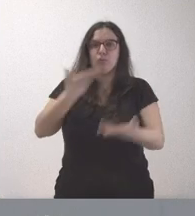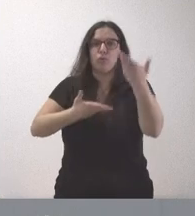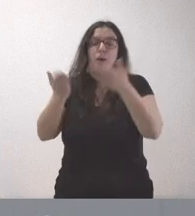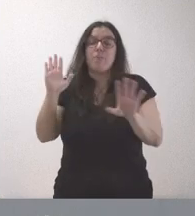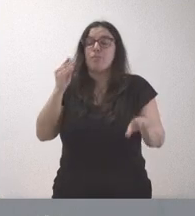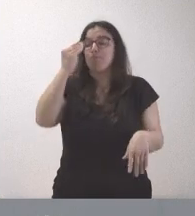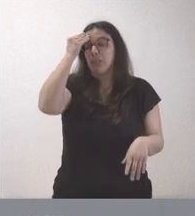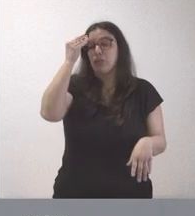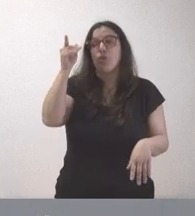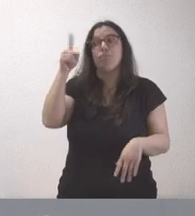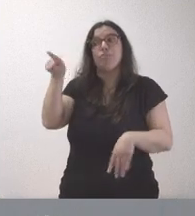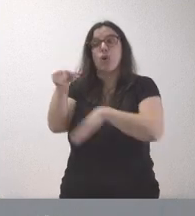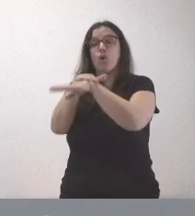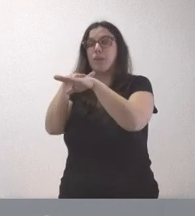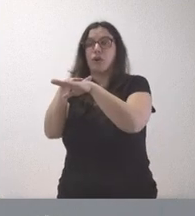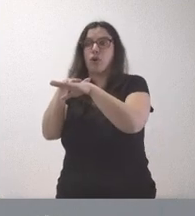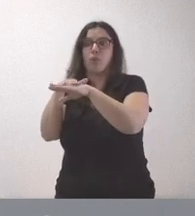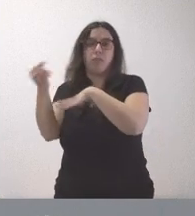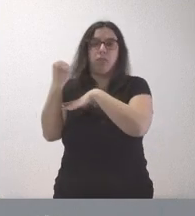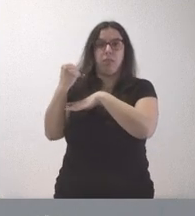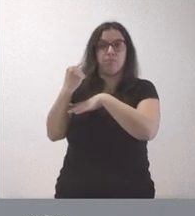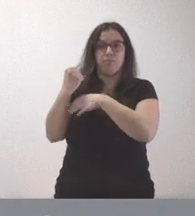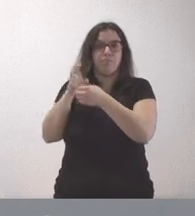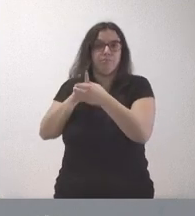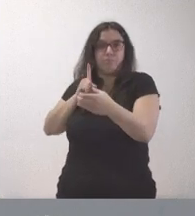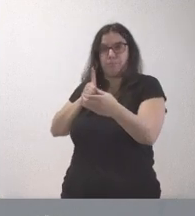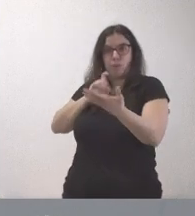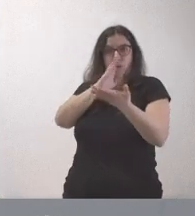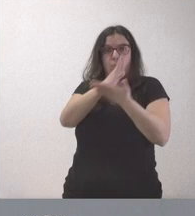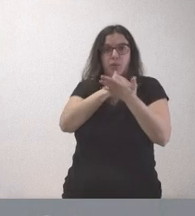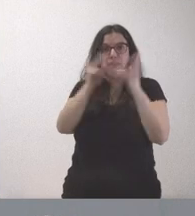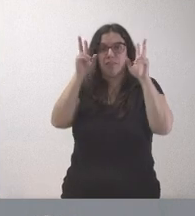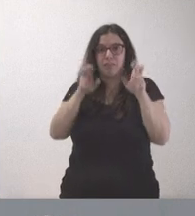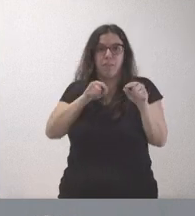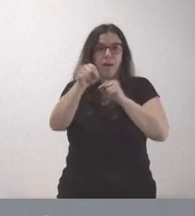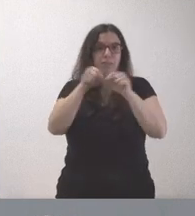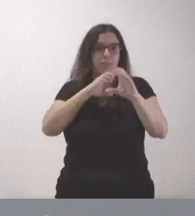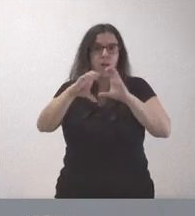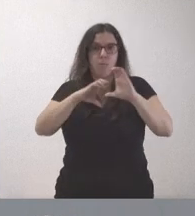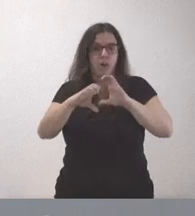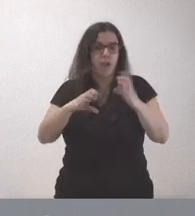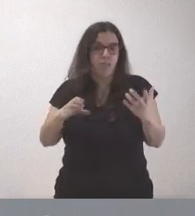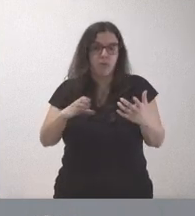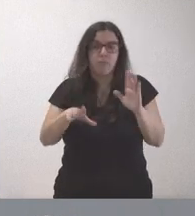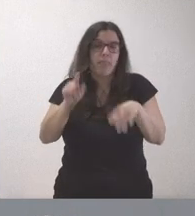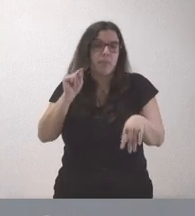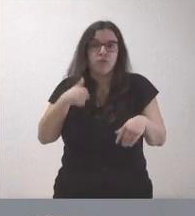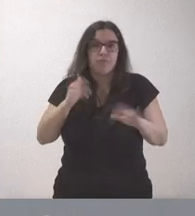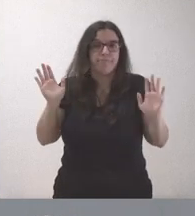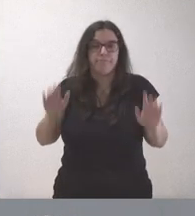pero me temo que la intención del Gobierno es excluir a las comunidades autónomas en el ámbito de las telecomunicaciones de la decisión de ese tipo de cuestiones.